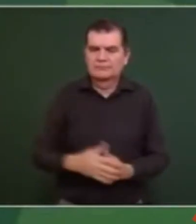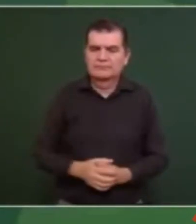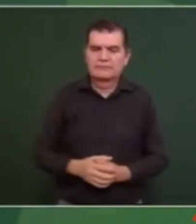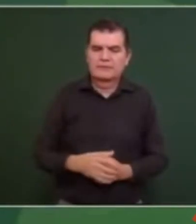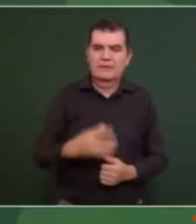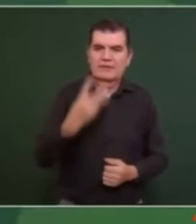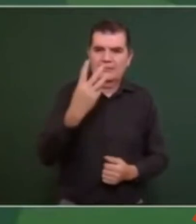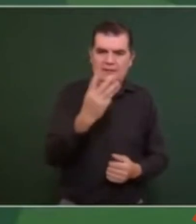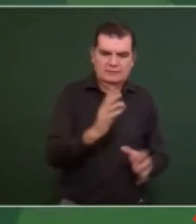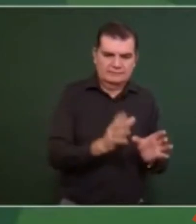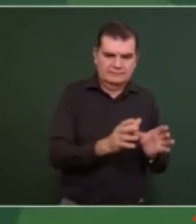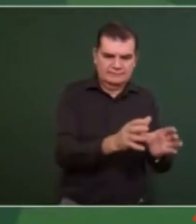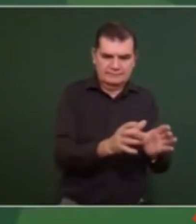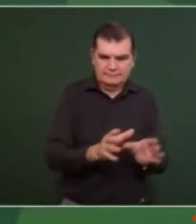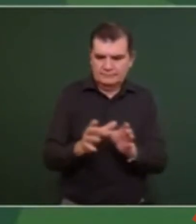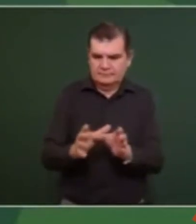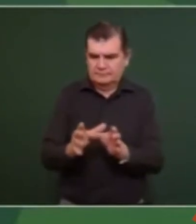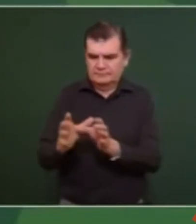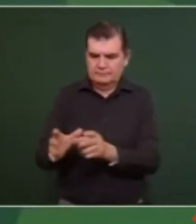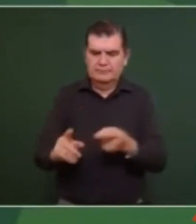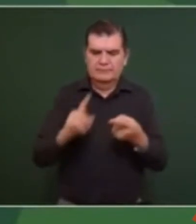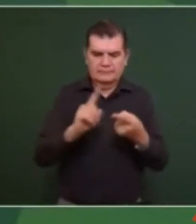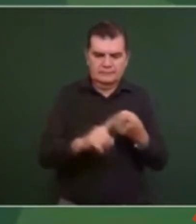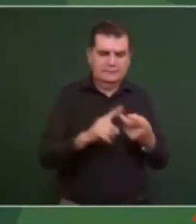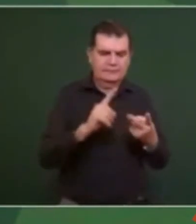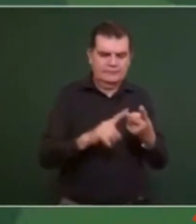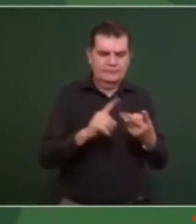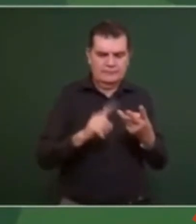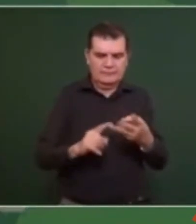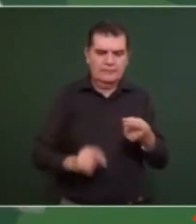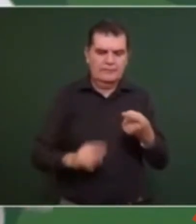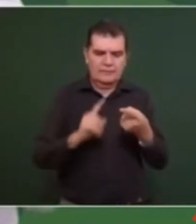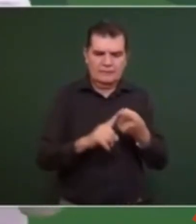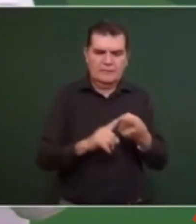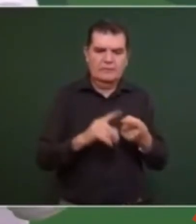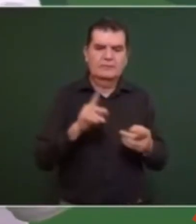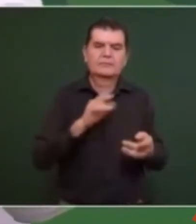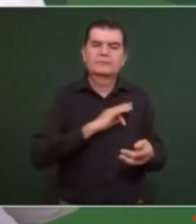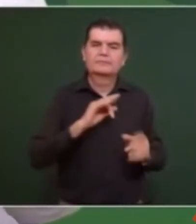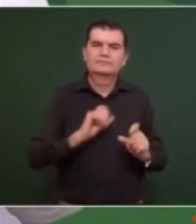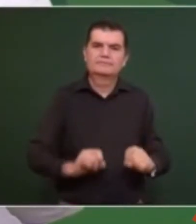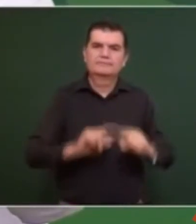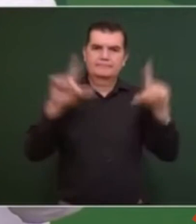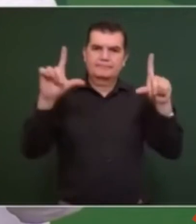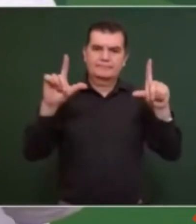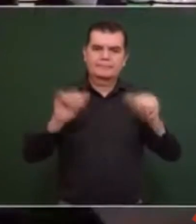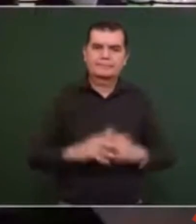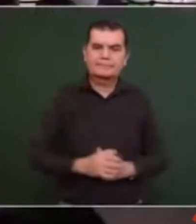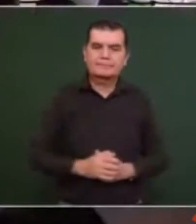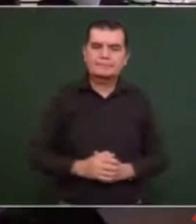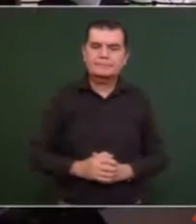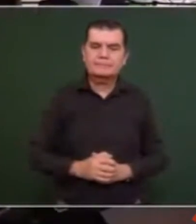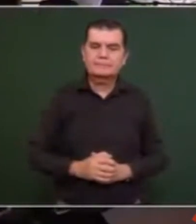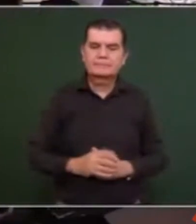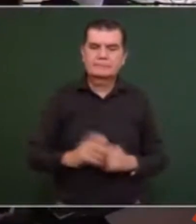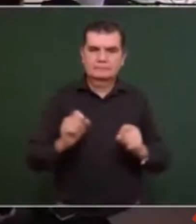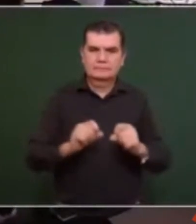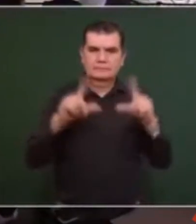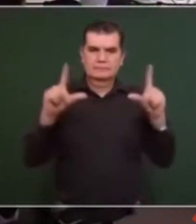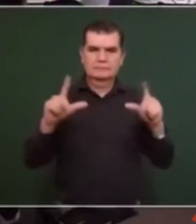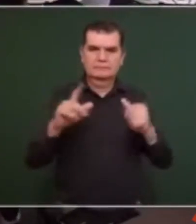entregas. Vamos a empezar a ver si ponen la lámina de